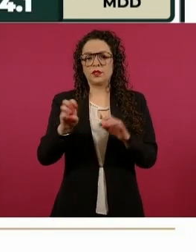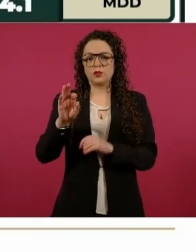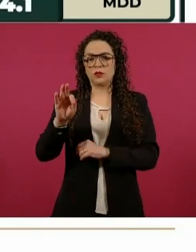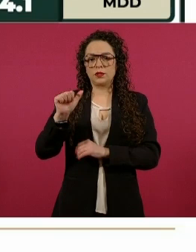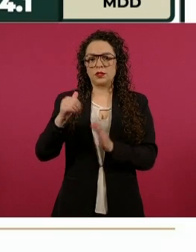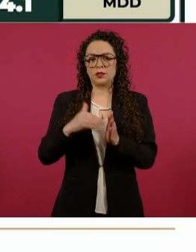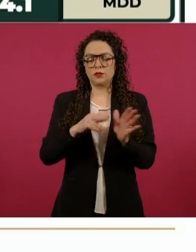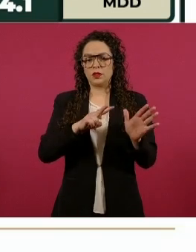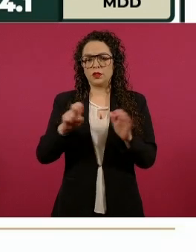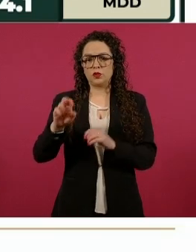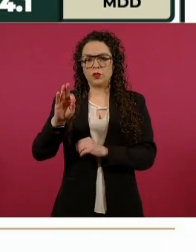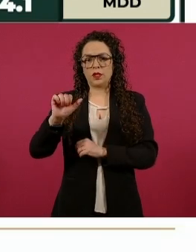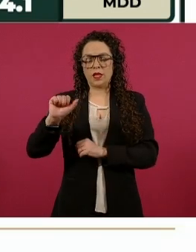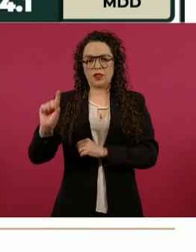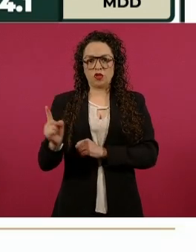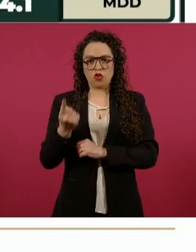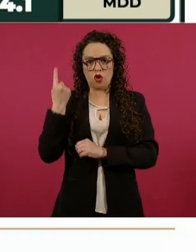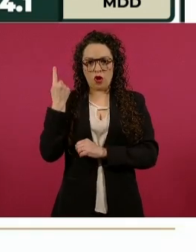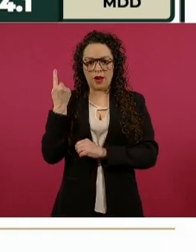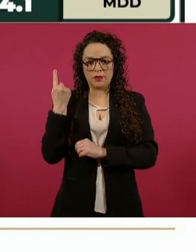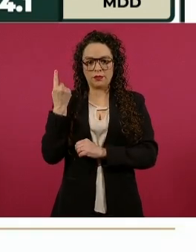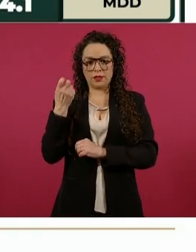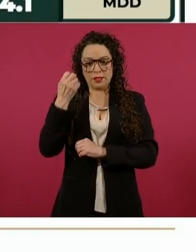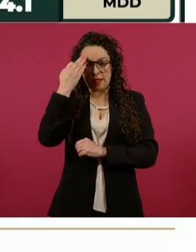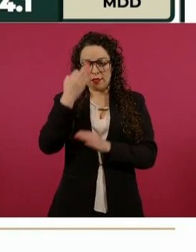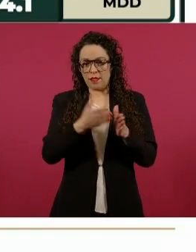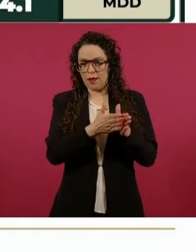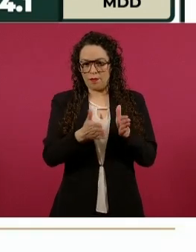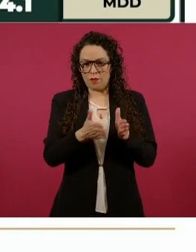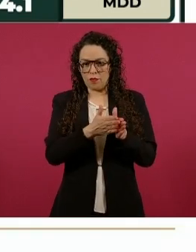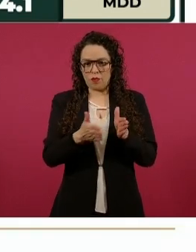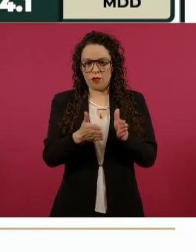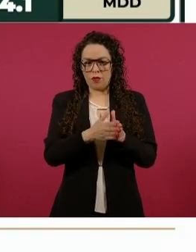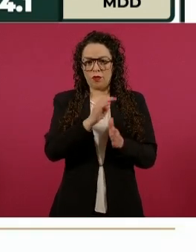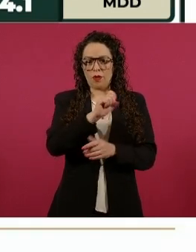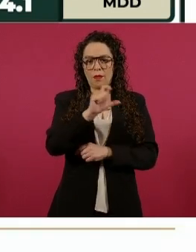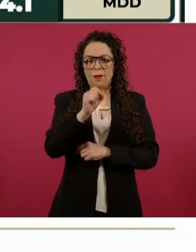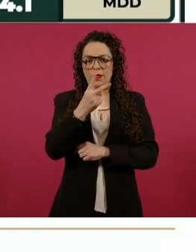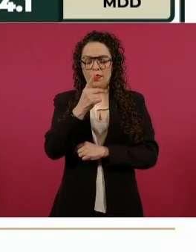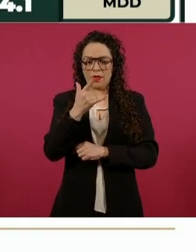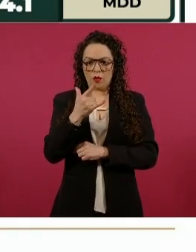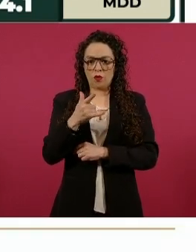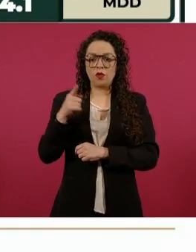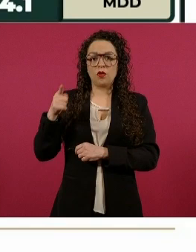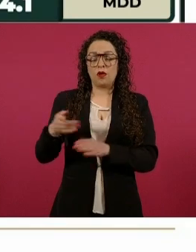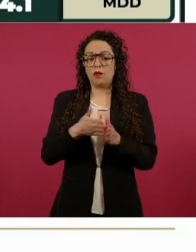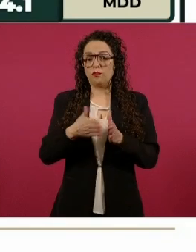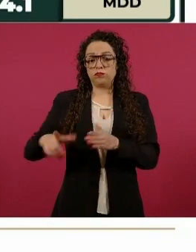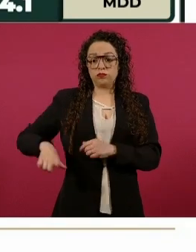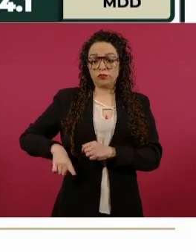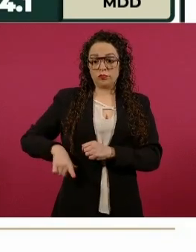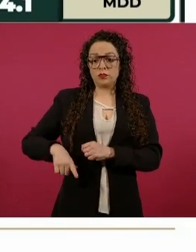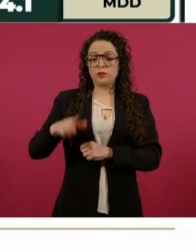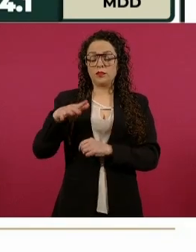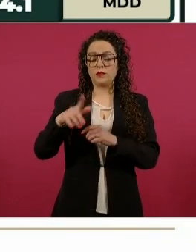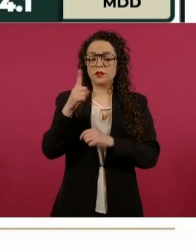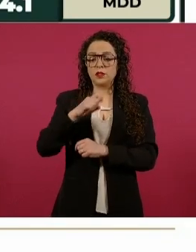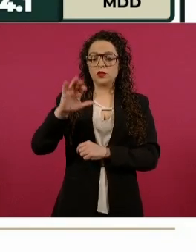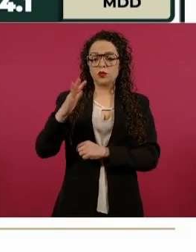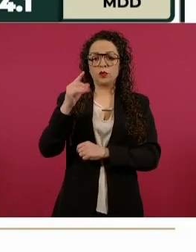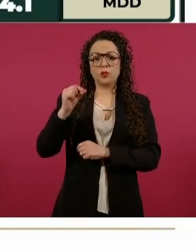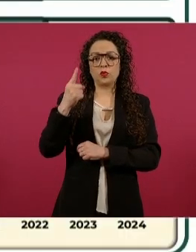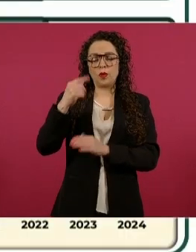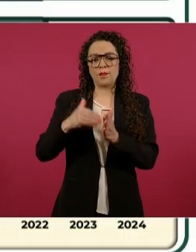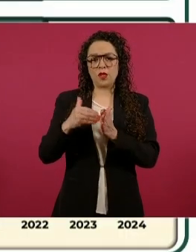216 dólares. En la administración, 154.1 millones de dólares. En